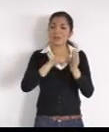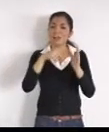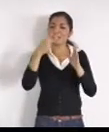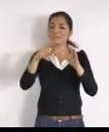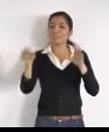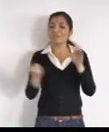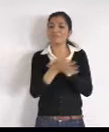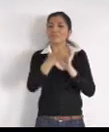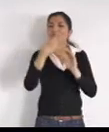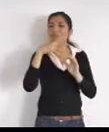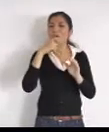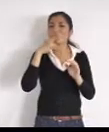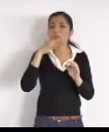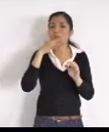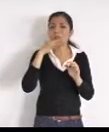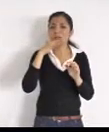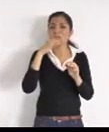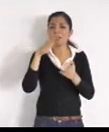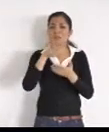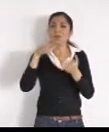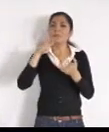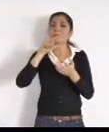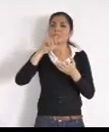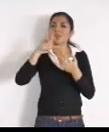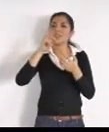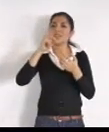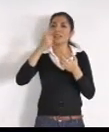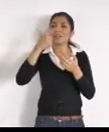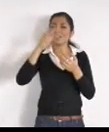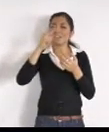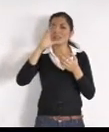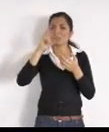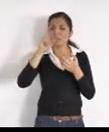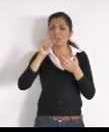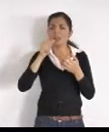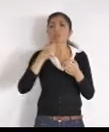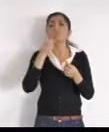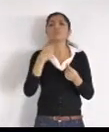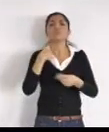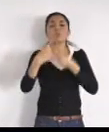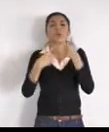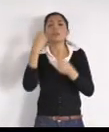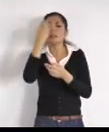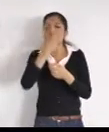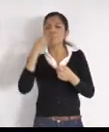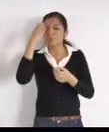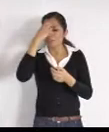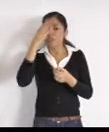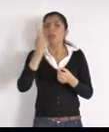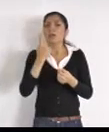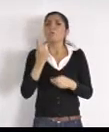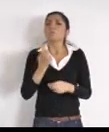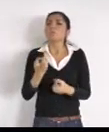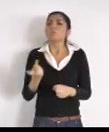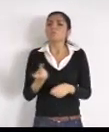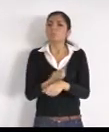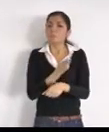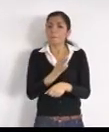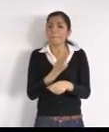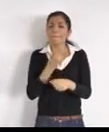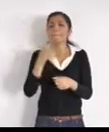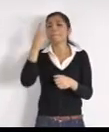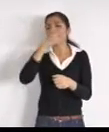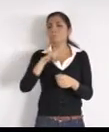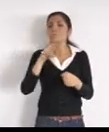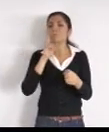esté pasando, que todavía, esta inversión, esta infraestructura, no esté, dando los resultados, si me puedes pasar, por inbox, tu teléfono, te